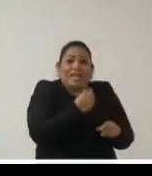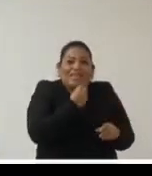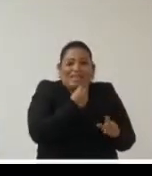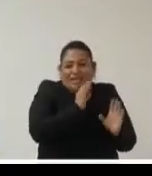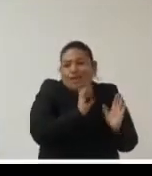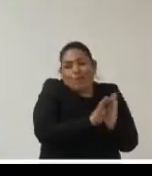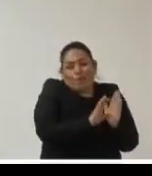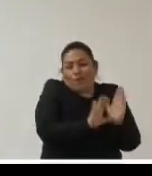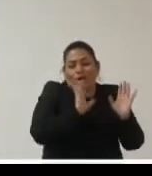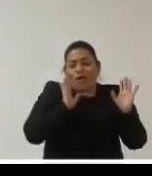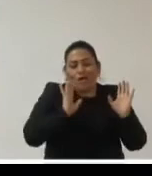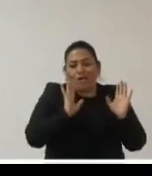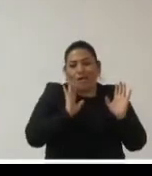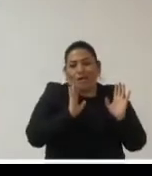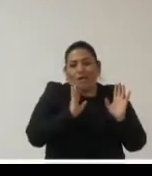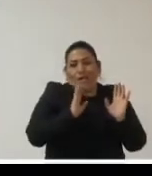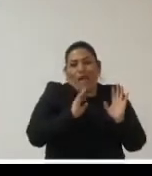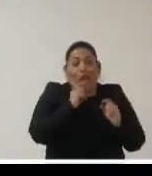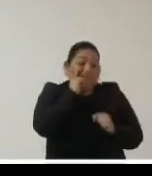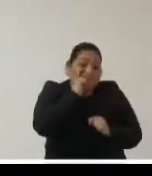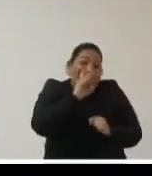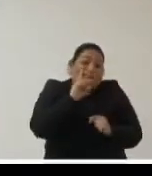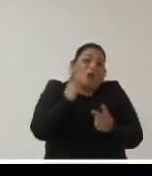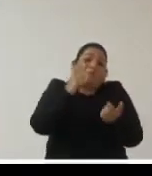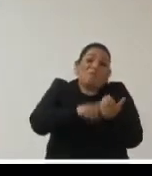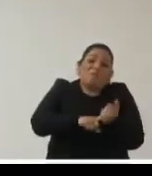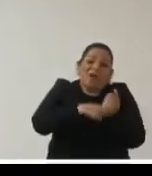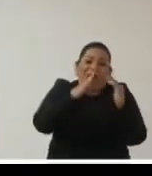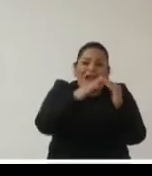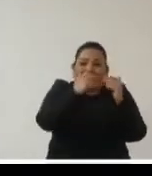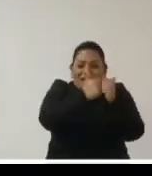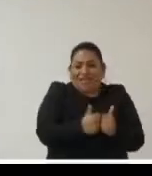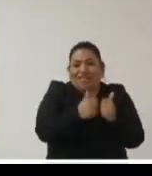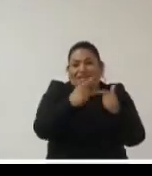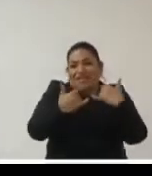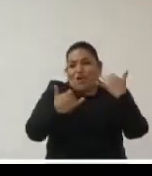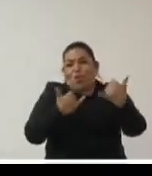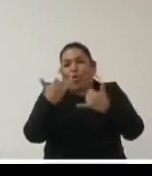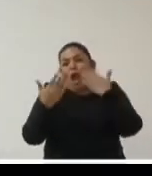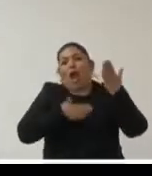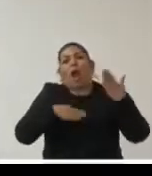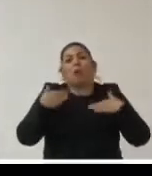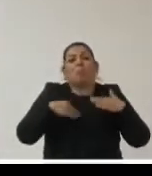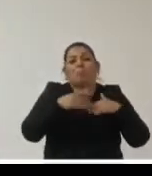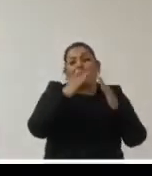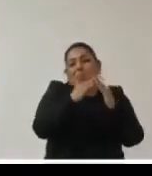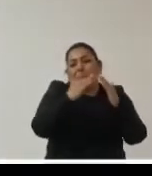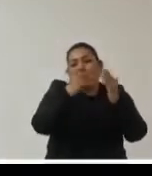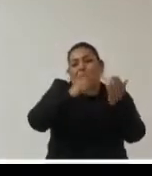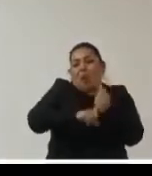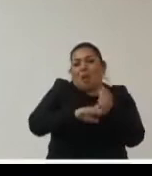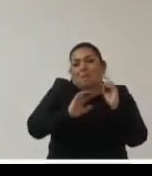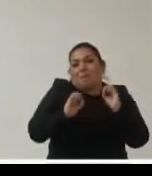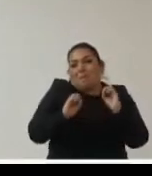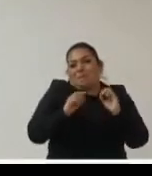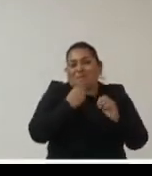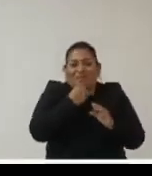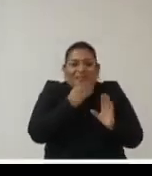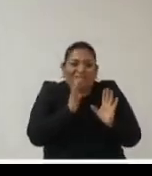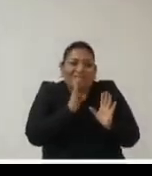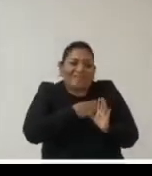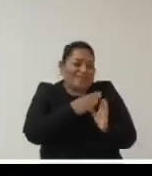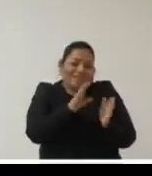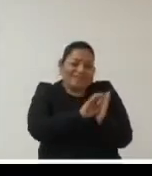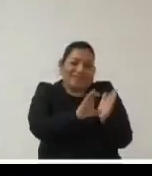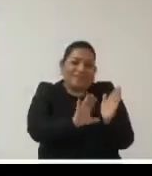qué juegos hacemos en casa para que los chamacos se las pasen divertidos porque ya no vamos a salir de vacaciones es un